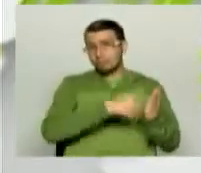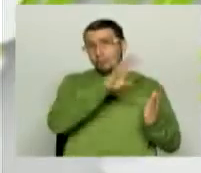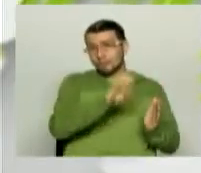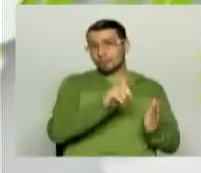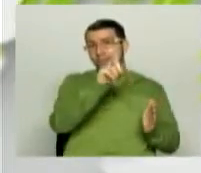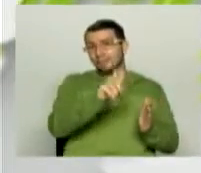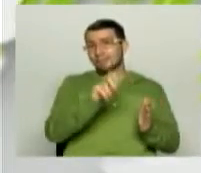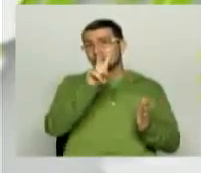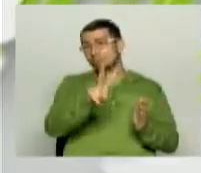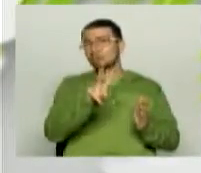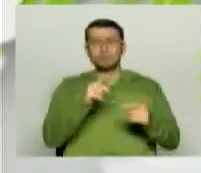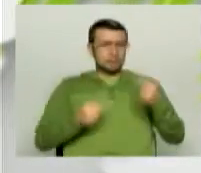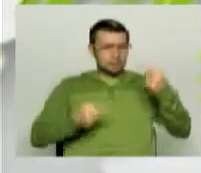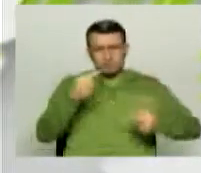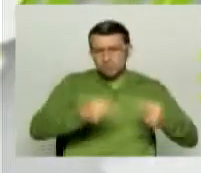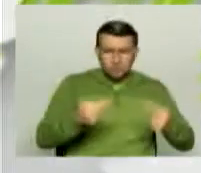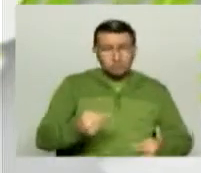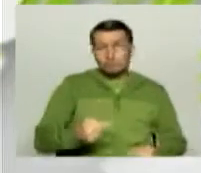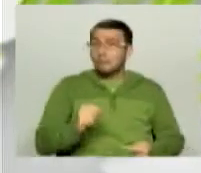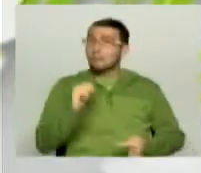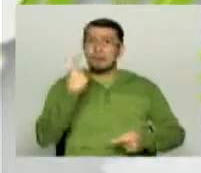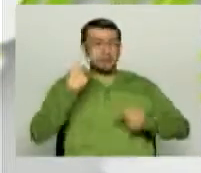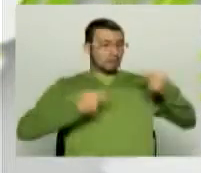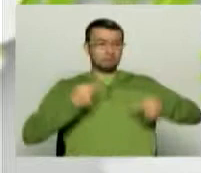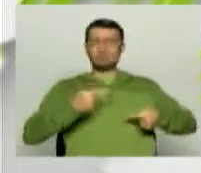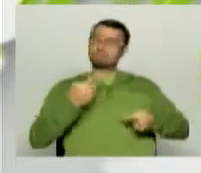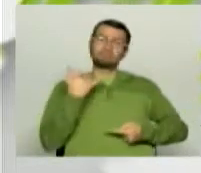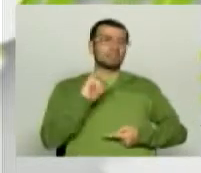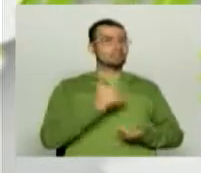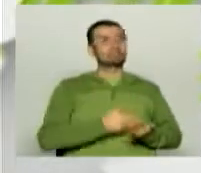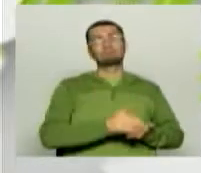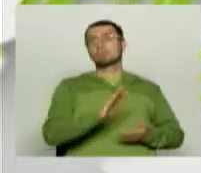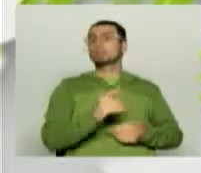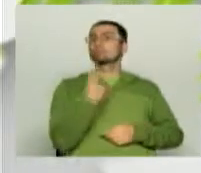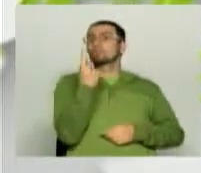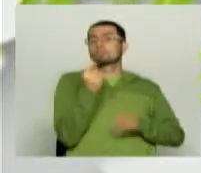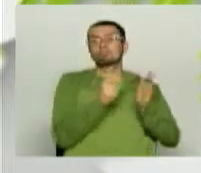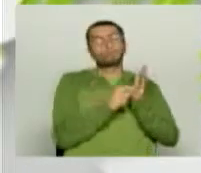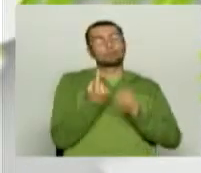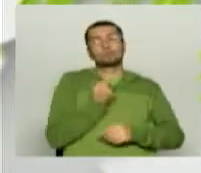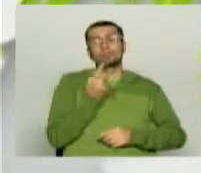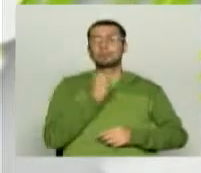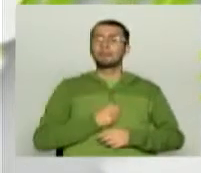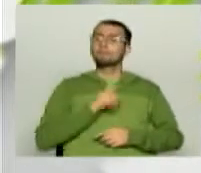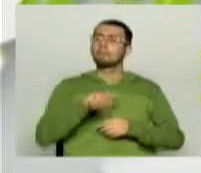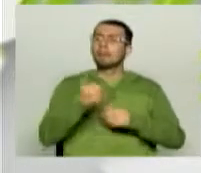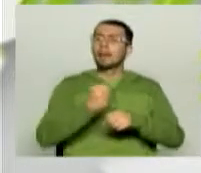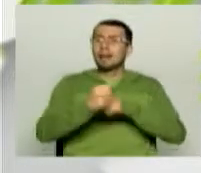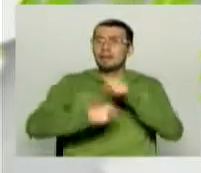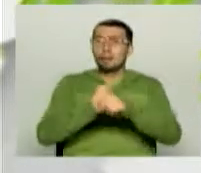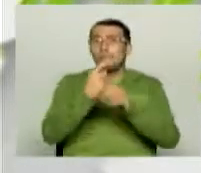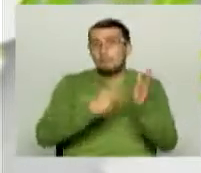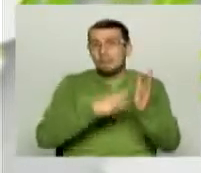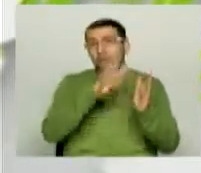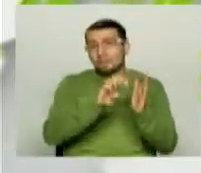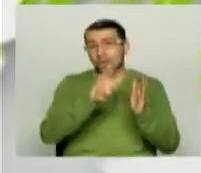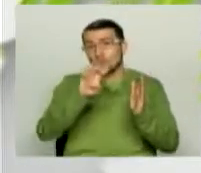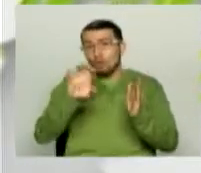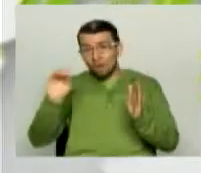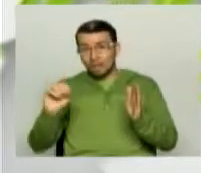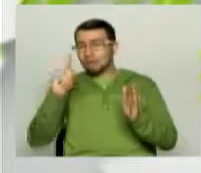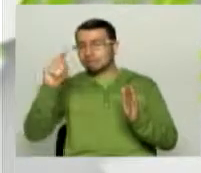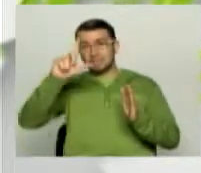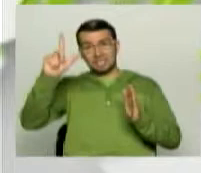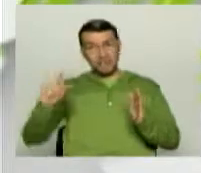donde no llegó muy lejos, fue eliminada en primera ronda y logró solo un punto. En 1990, Italia fue testiga de una de las